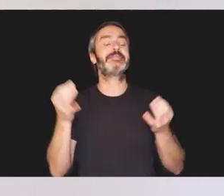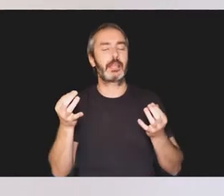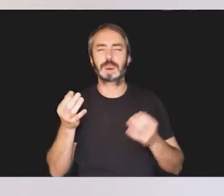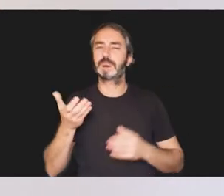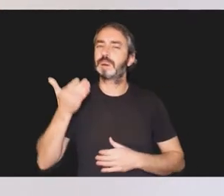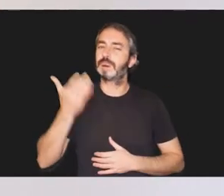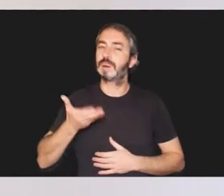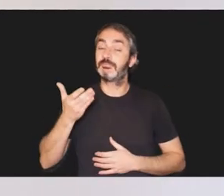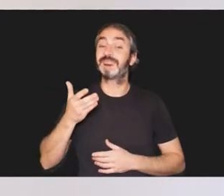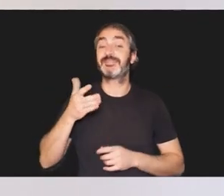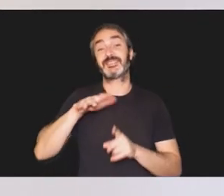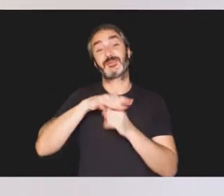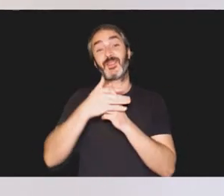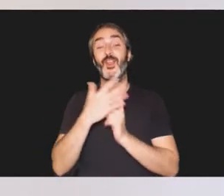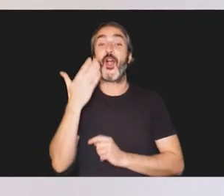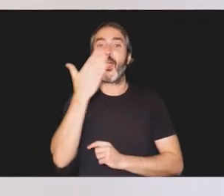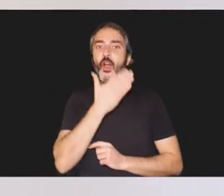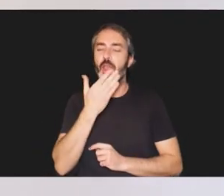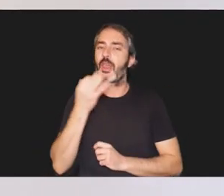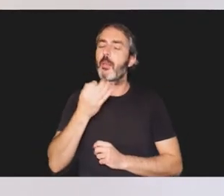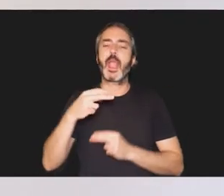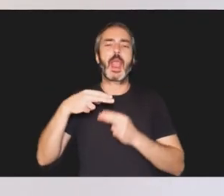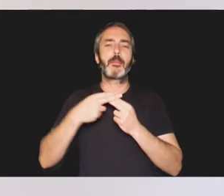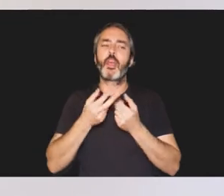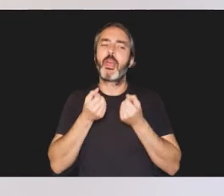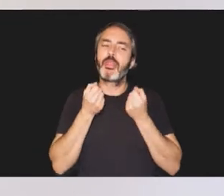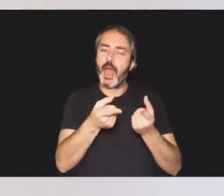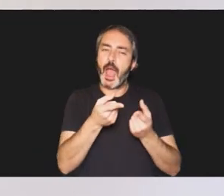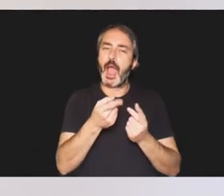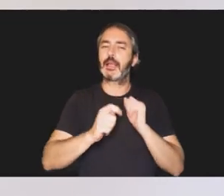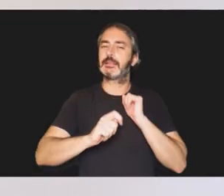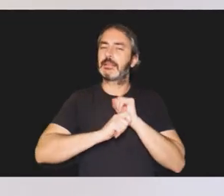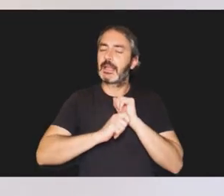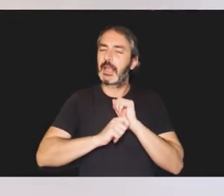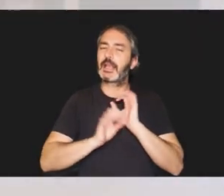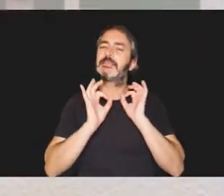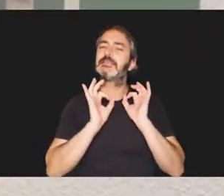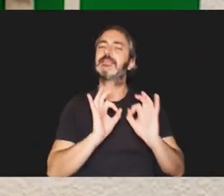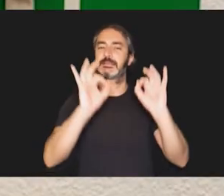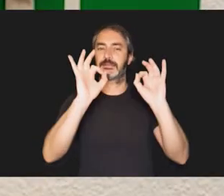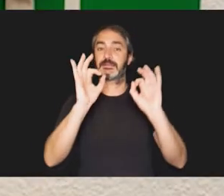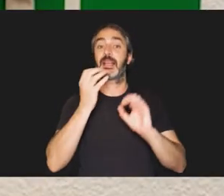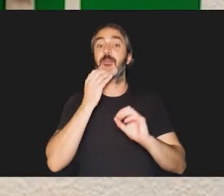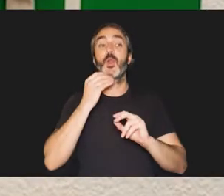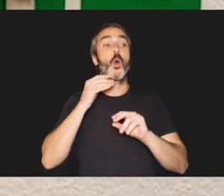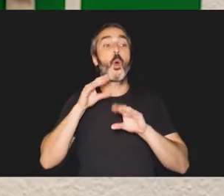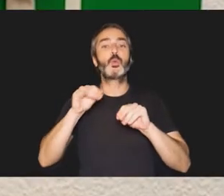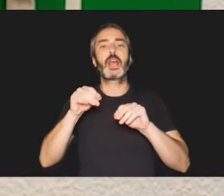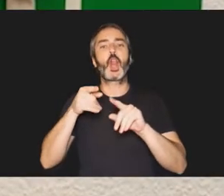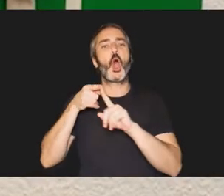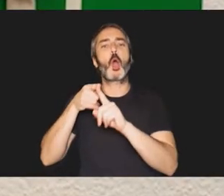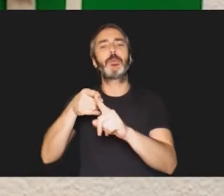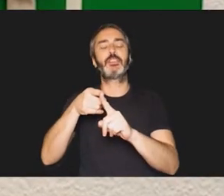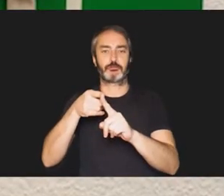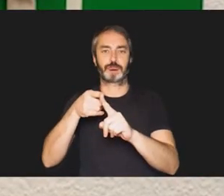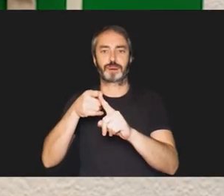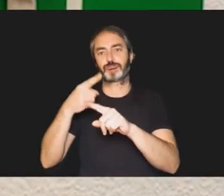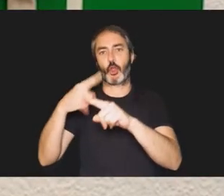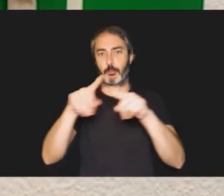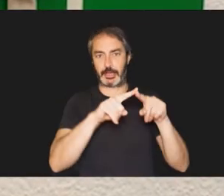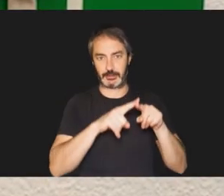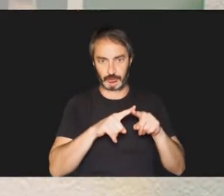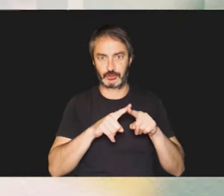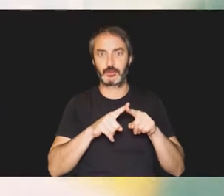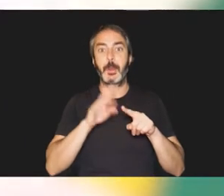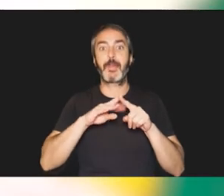necesario que en el contexto escolar se utilicen herramientas y estrategias específicas, como el uso de objetos referentes, para asociar